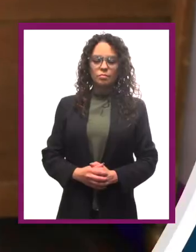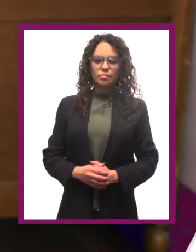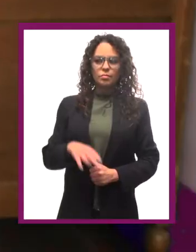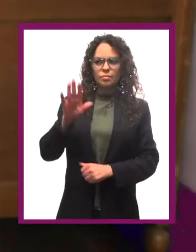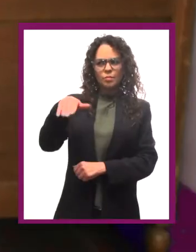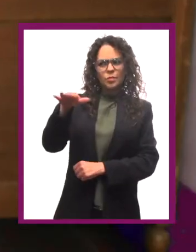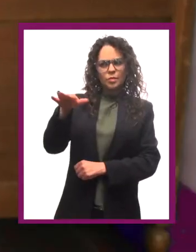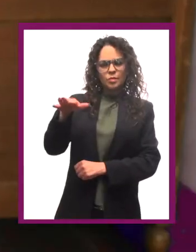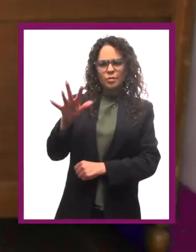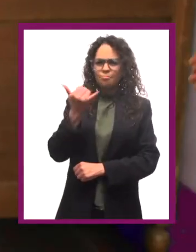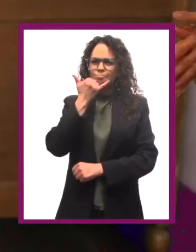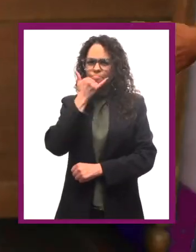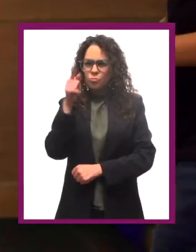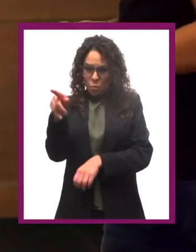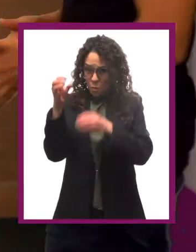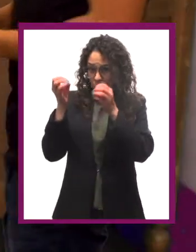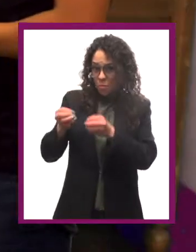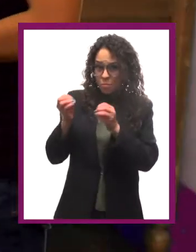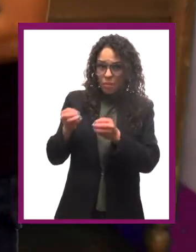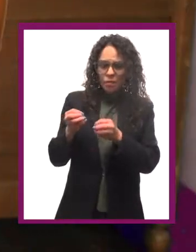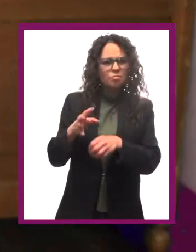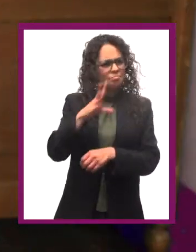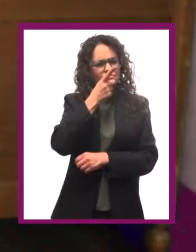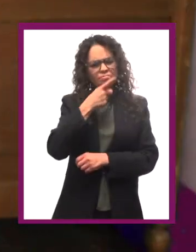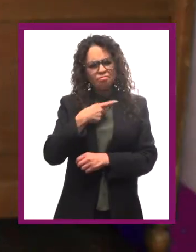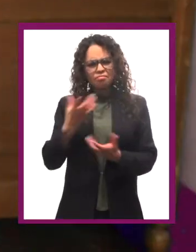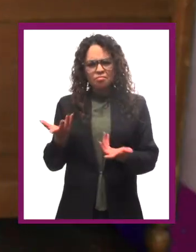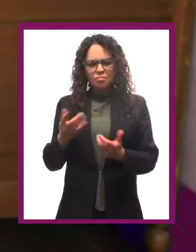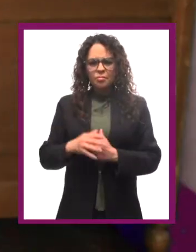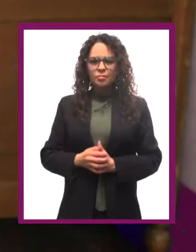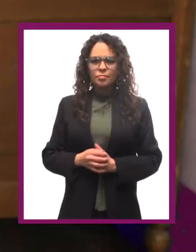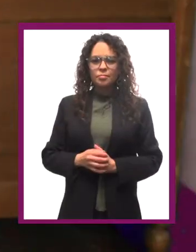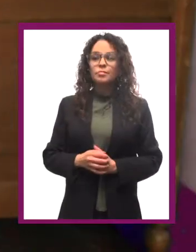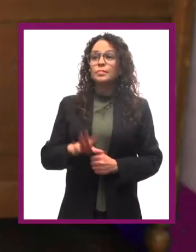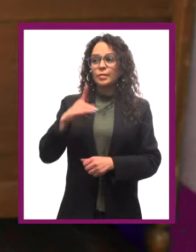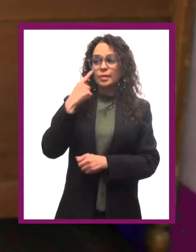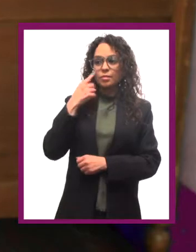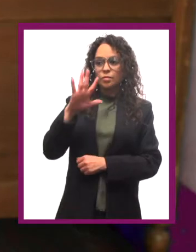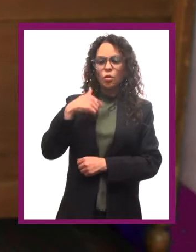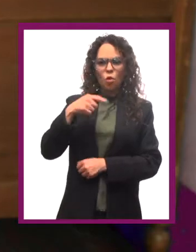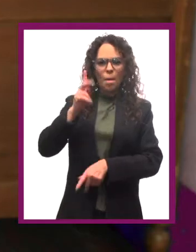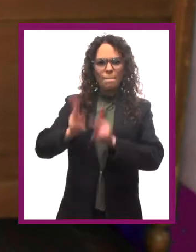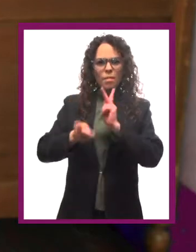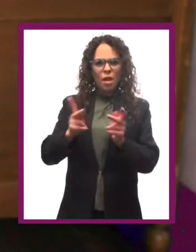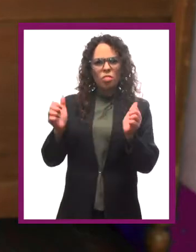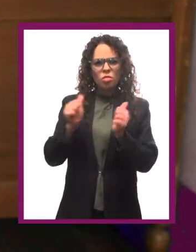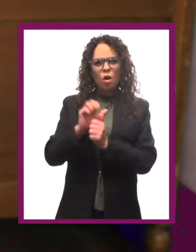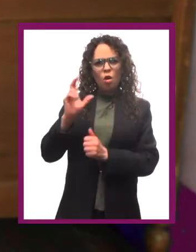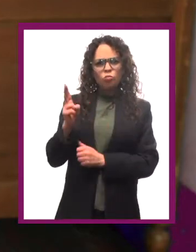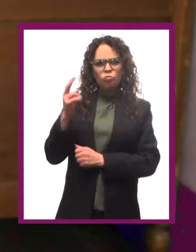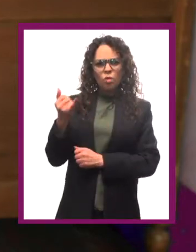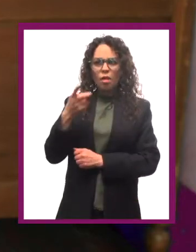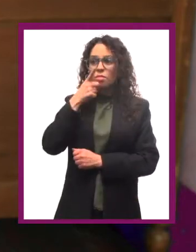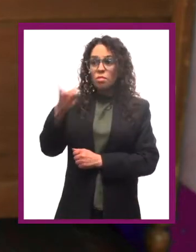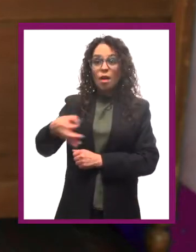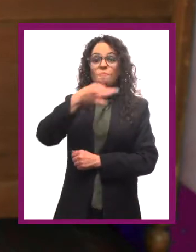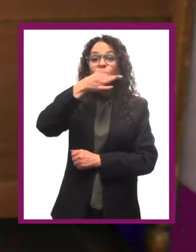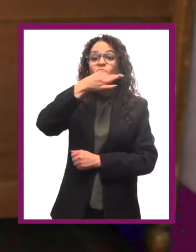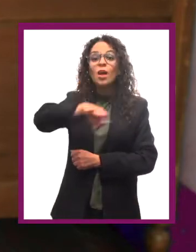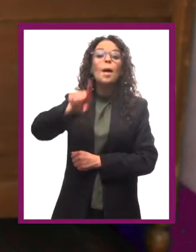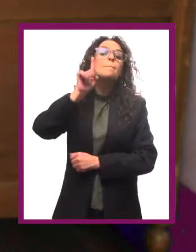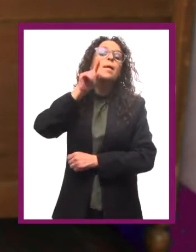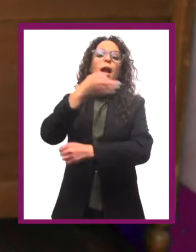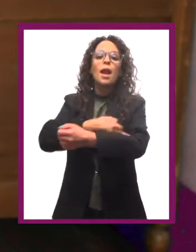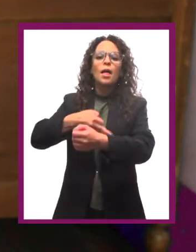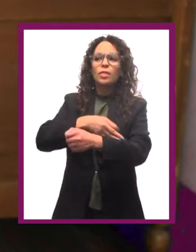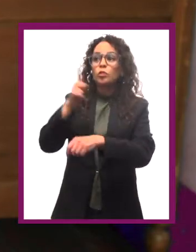Bibi, perdón, ¿estás ocupada? Dime. Es que fíjate que me acabo de mensajear con el Chu y me dijo que se